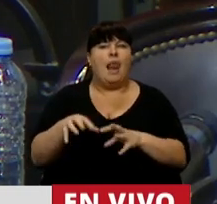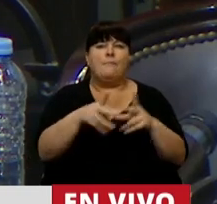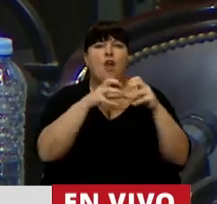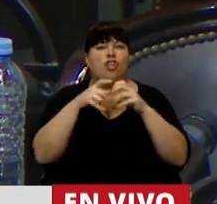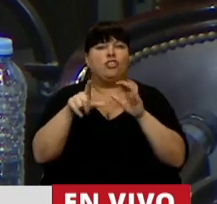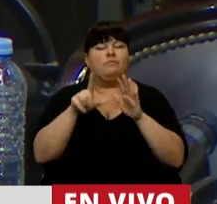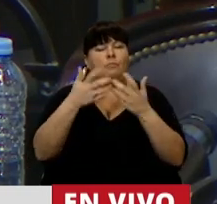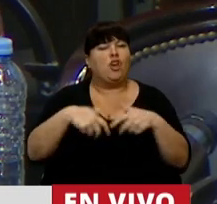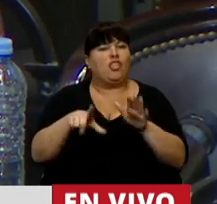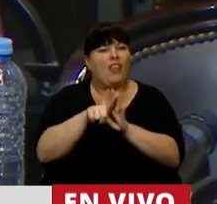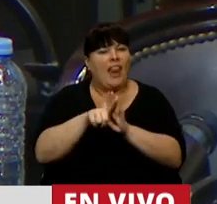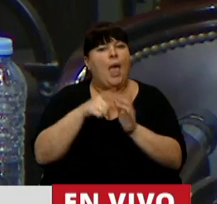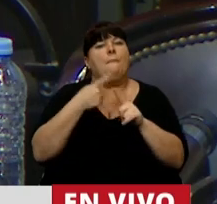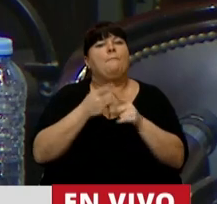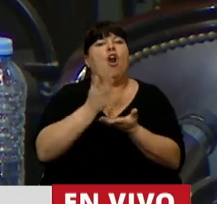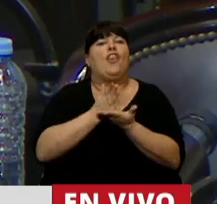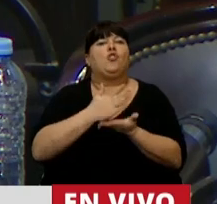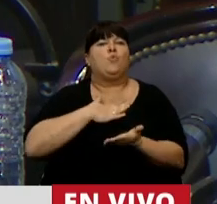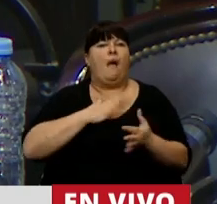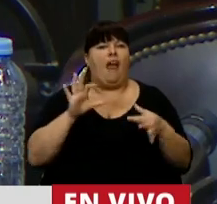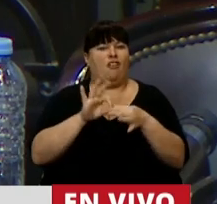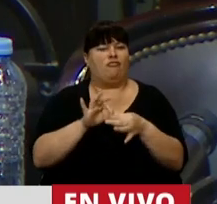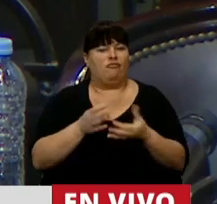proyecto de ley en nombre de los derechos humanos.